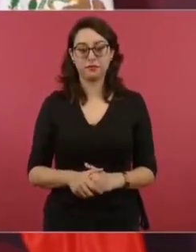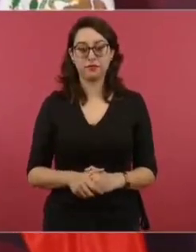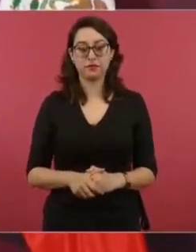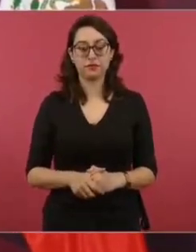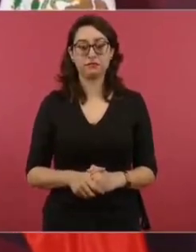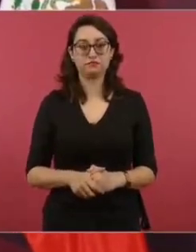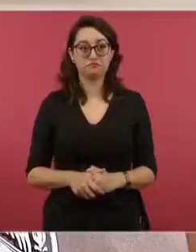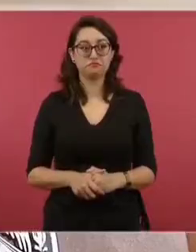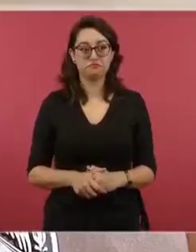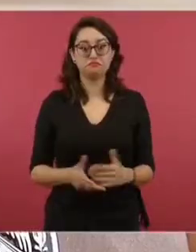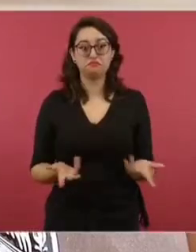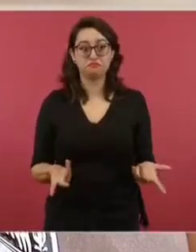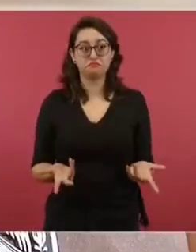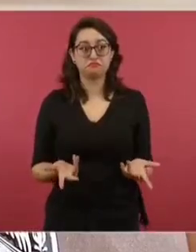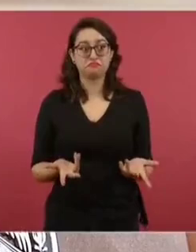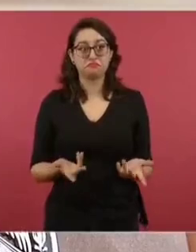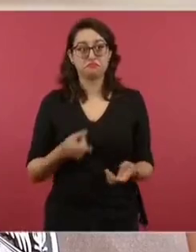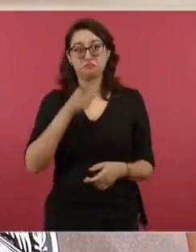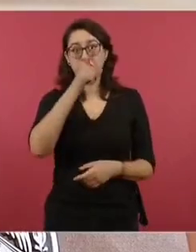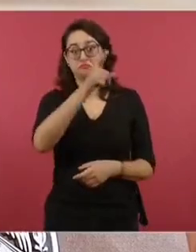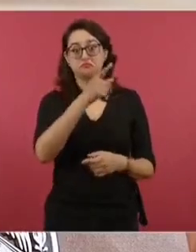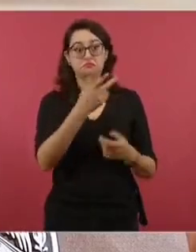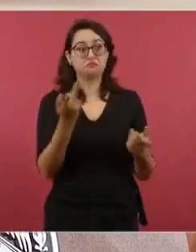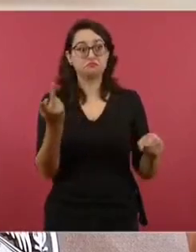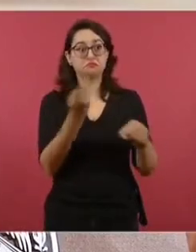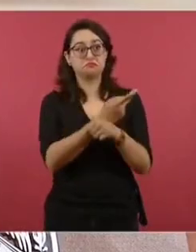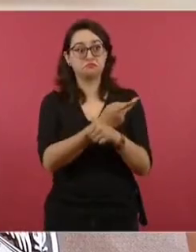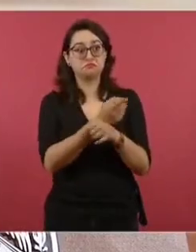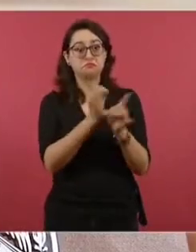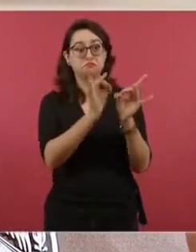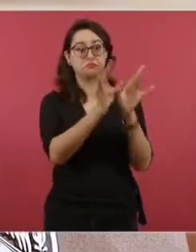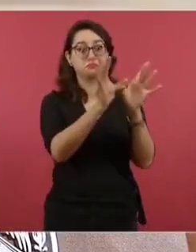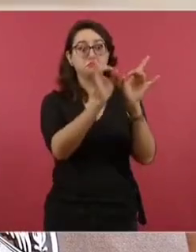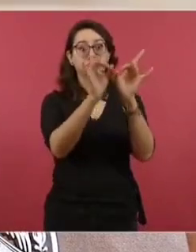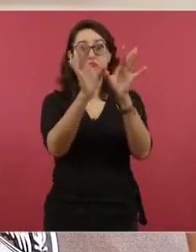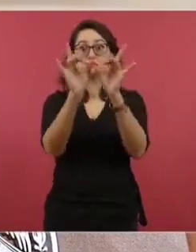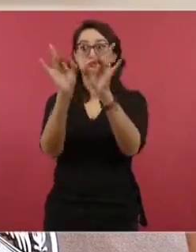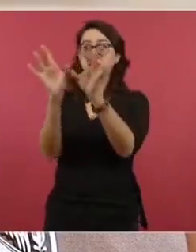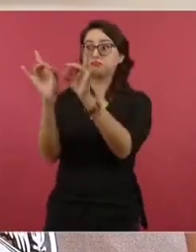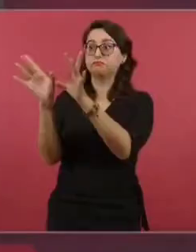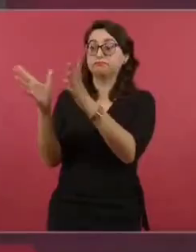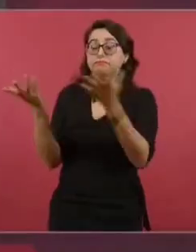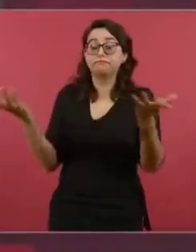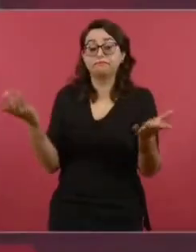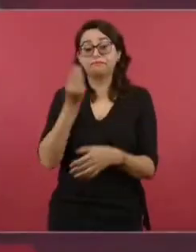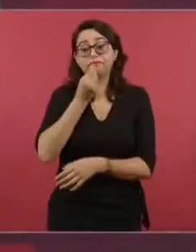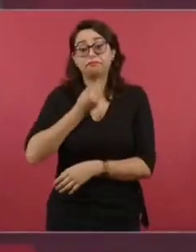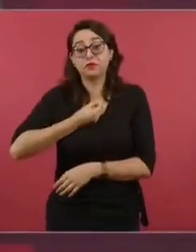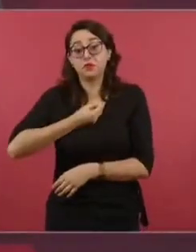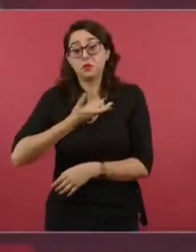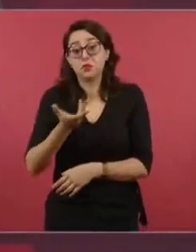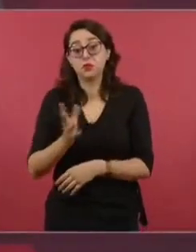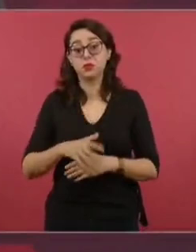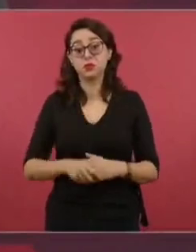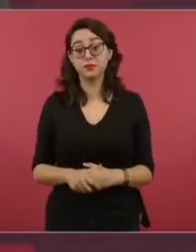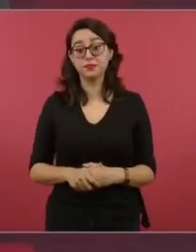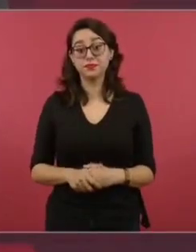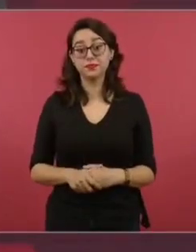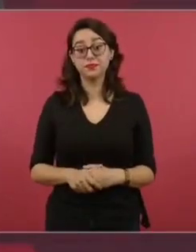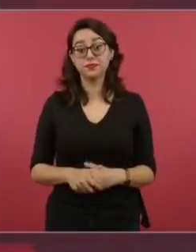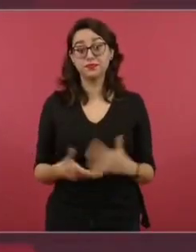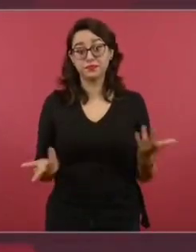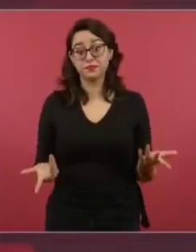sucediendo. Por eso estoy llamando a que los